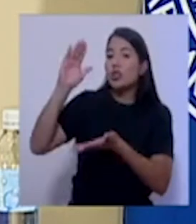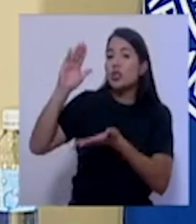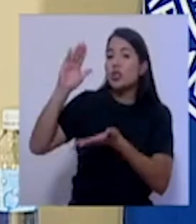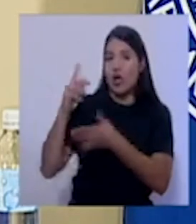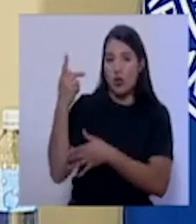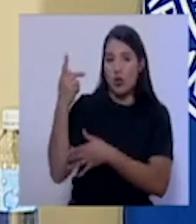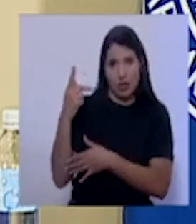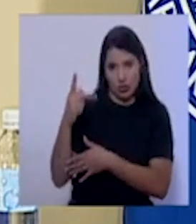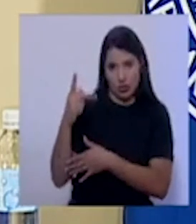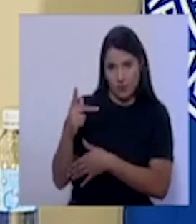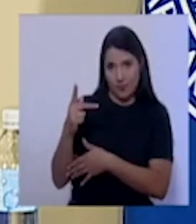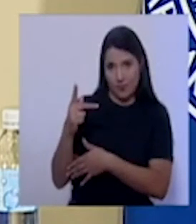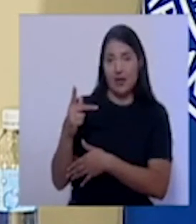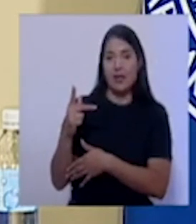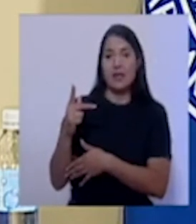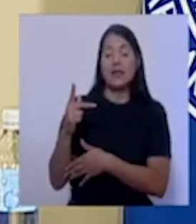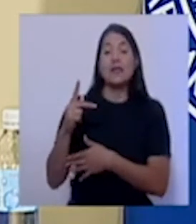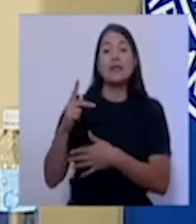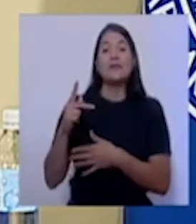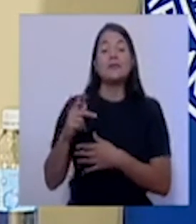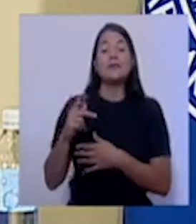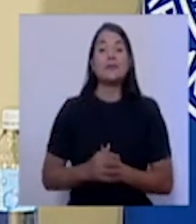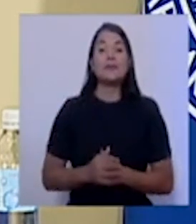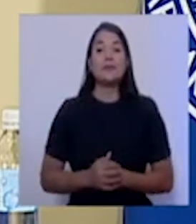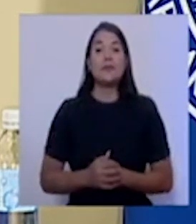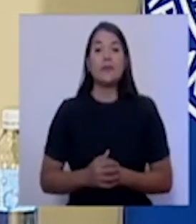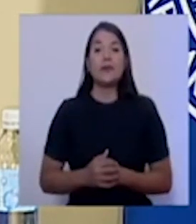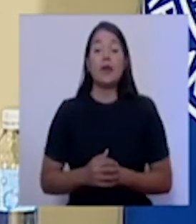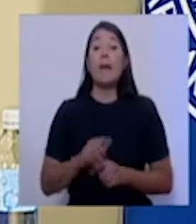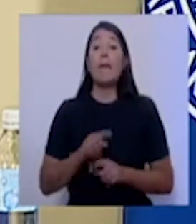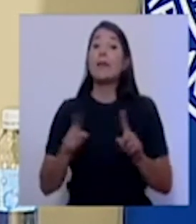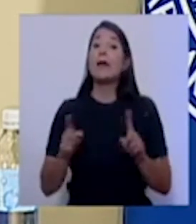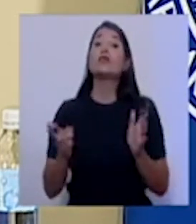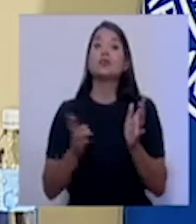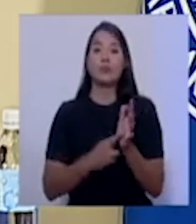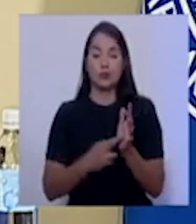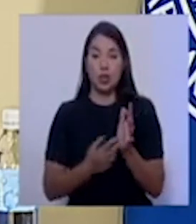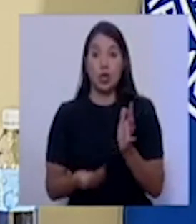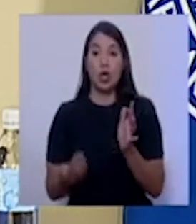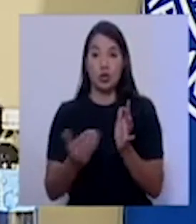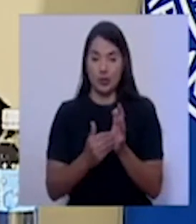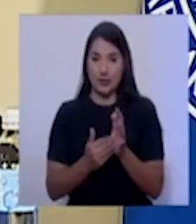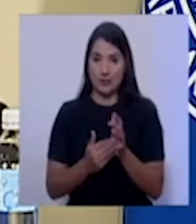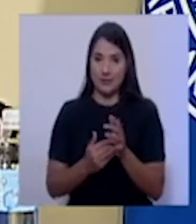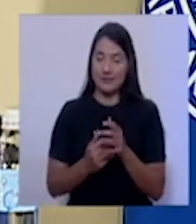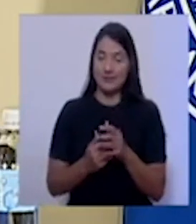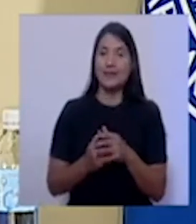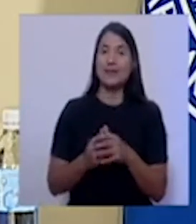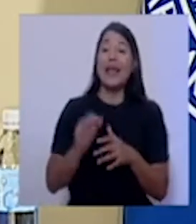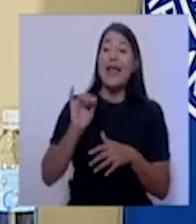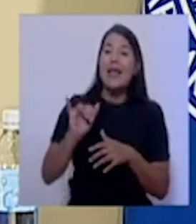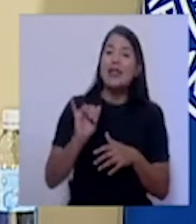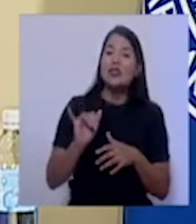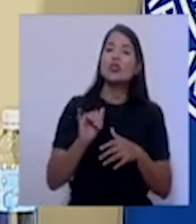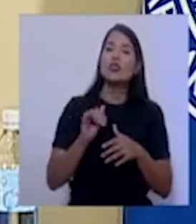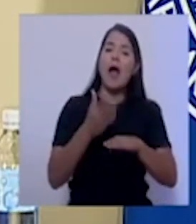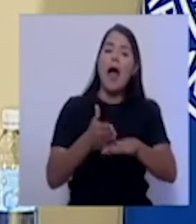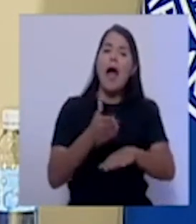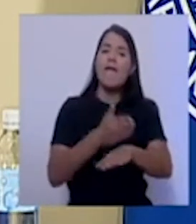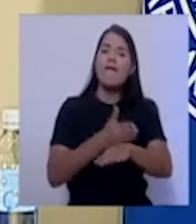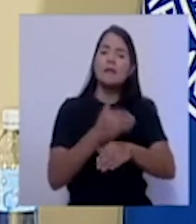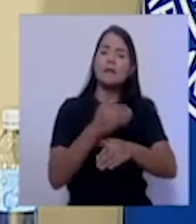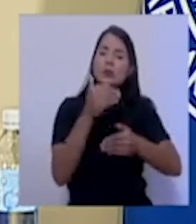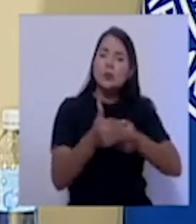epidemiológicos, pero voy a reiterar una vez más, son pasos graduales, muy pensados, muy